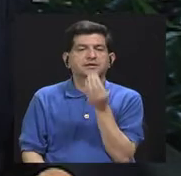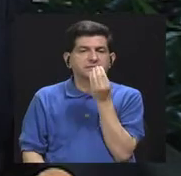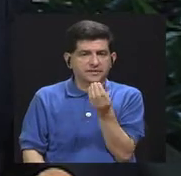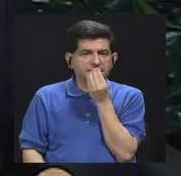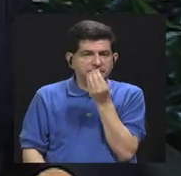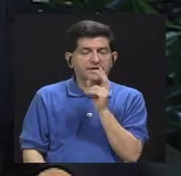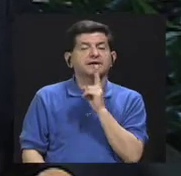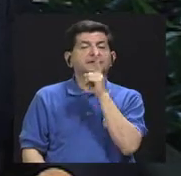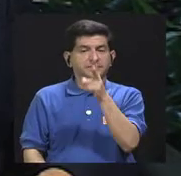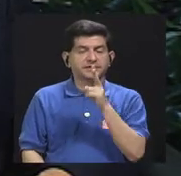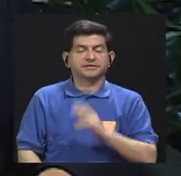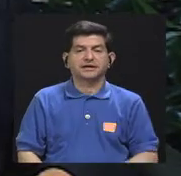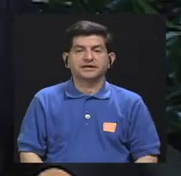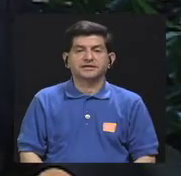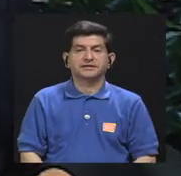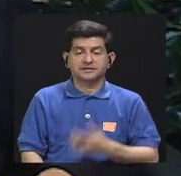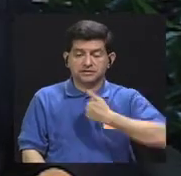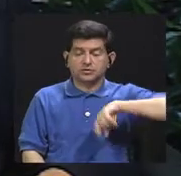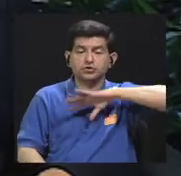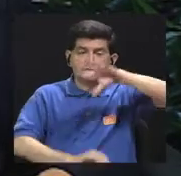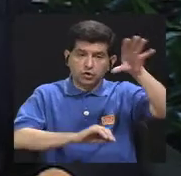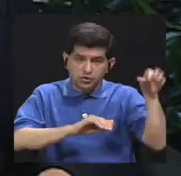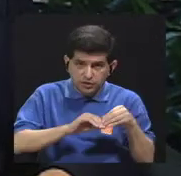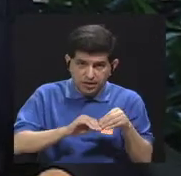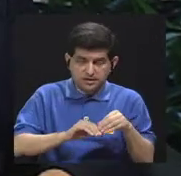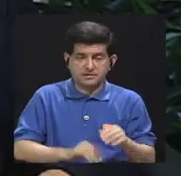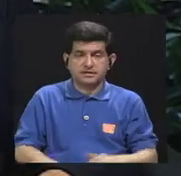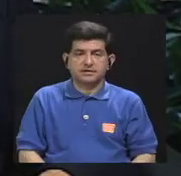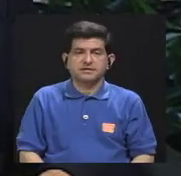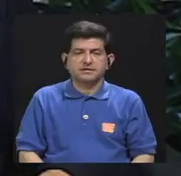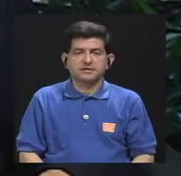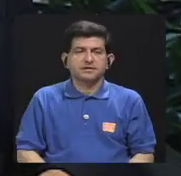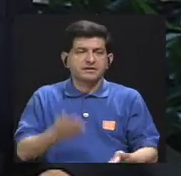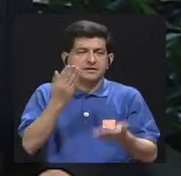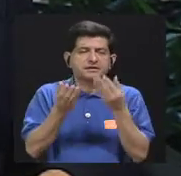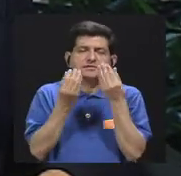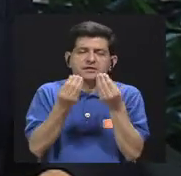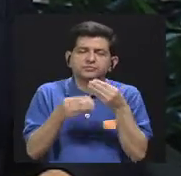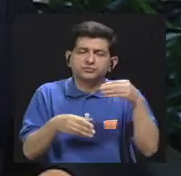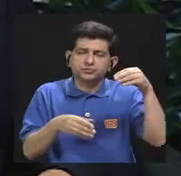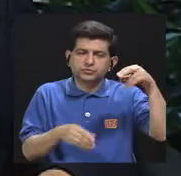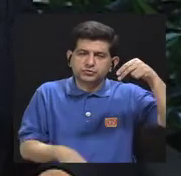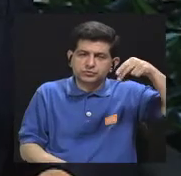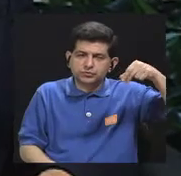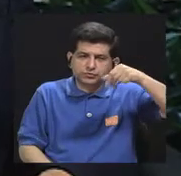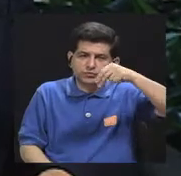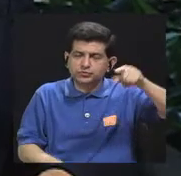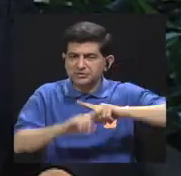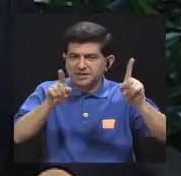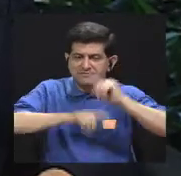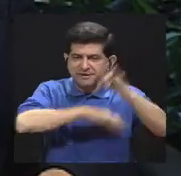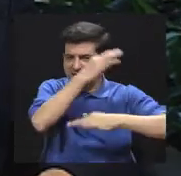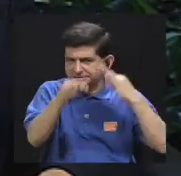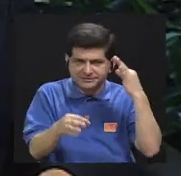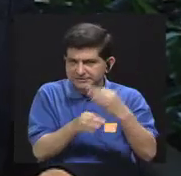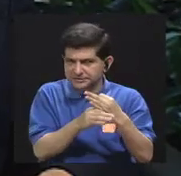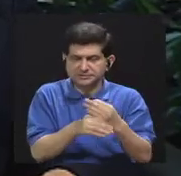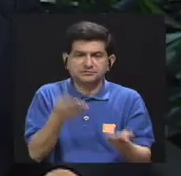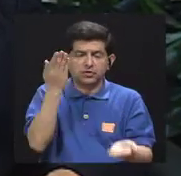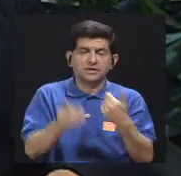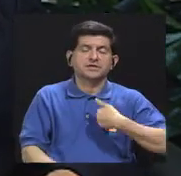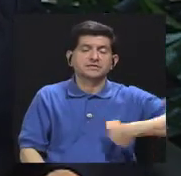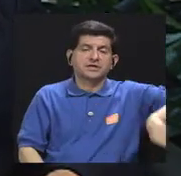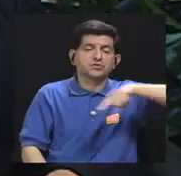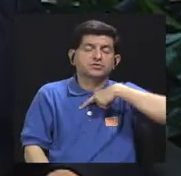alimentos ¿verdad? de que estamos agregando muchos condimentos y podríamos